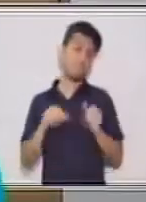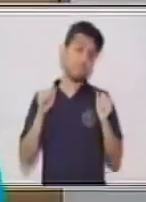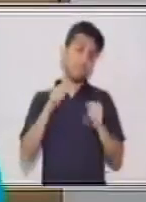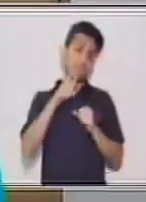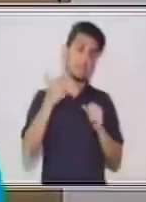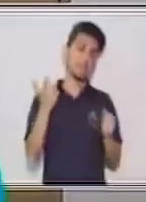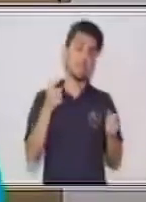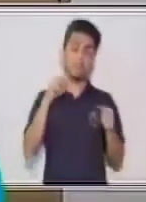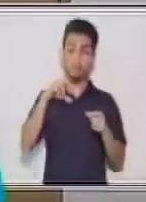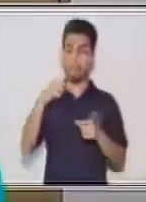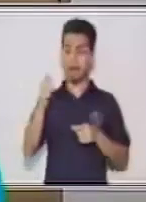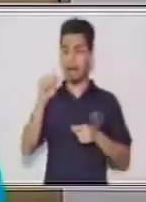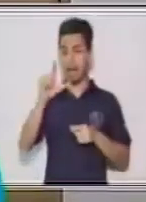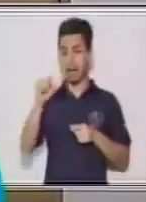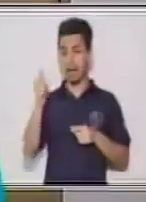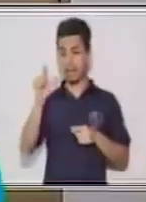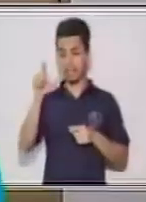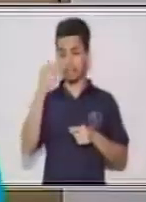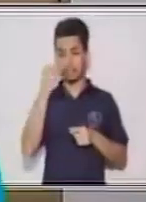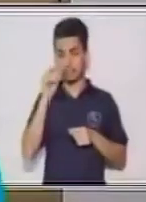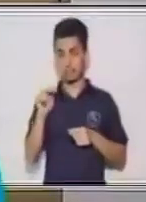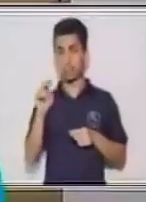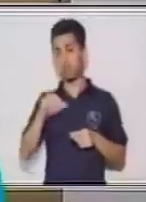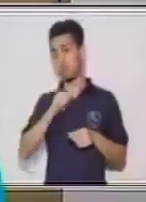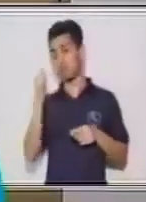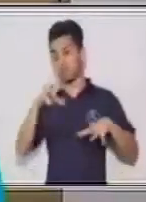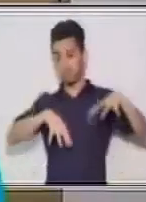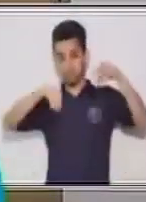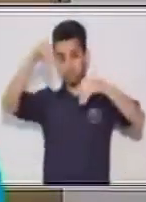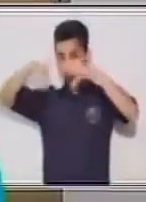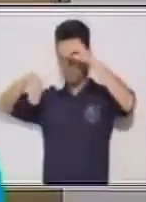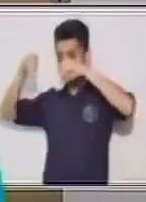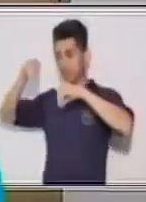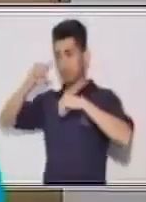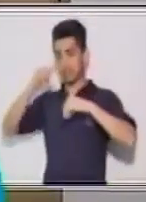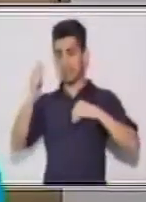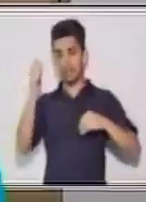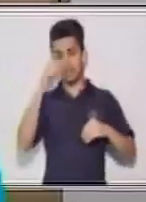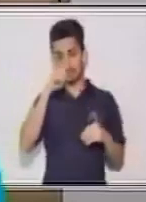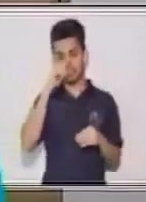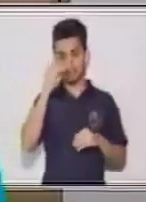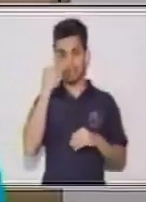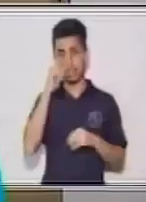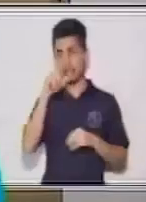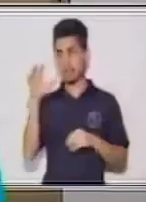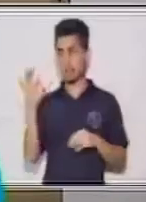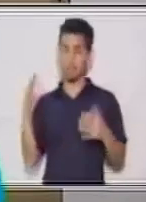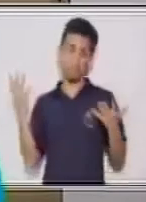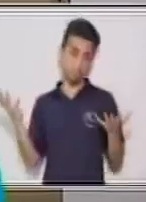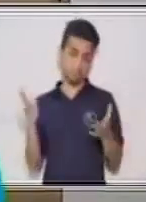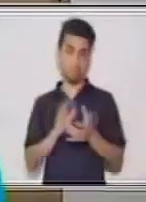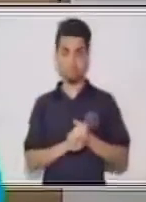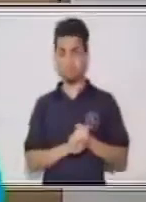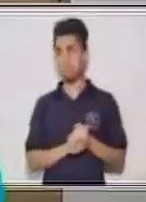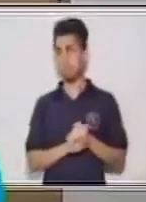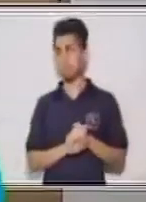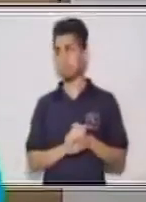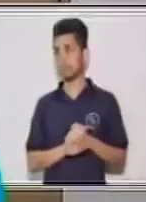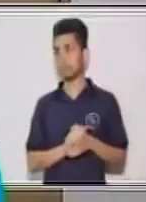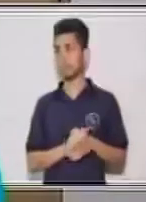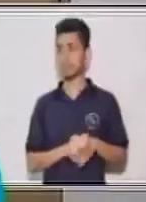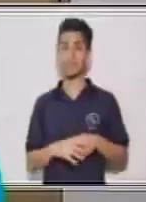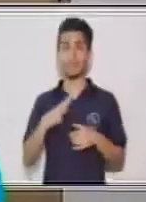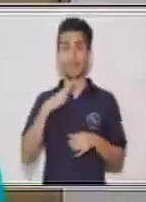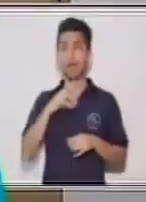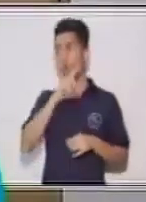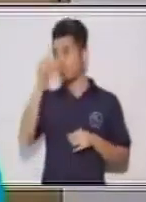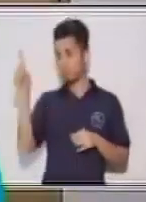como tú desees, pero... ellas construyeron. Estamos hablando a un pasado. Muy bien. Entonces, si te das cuenta, tenemos